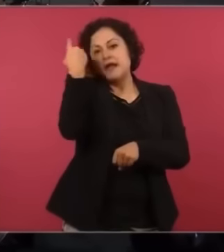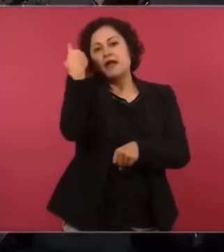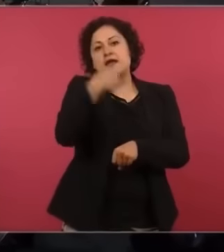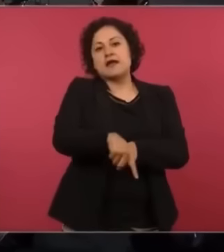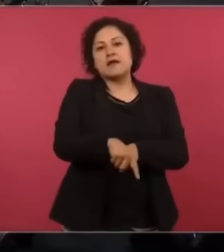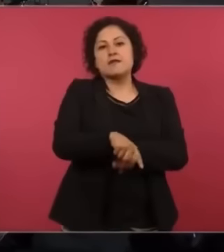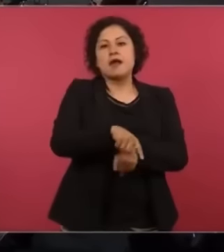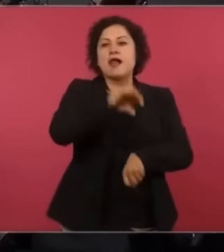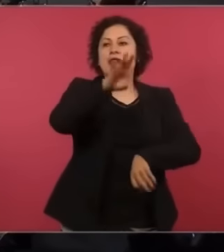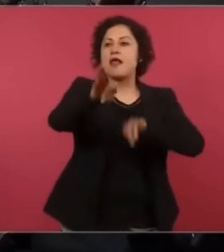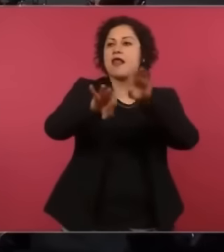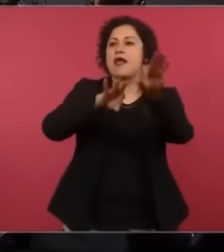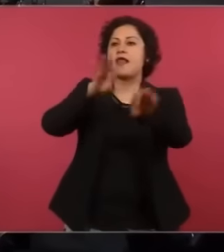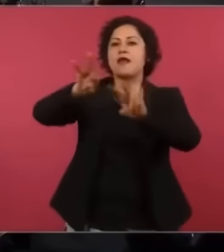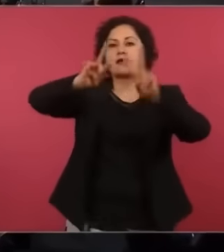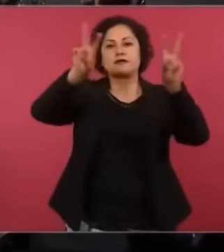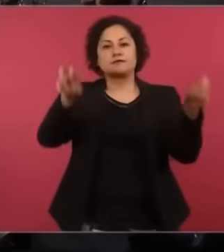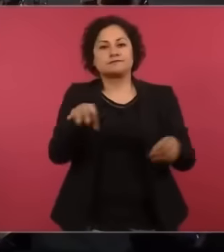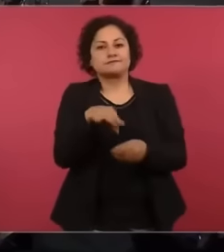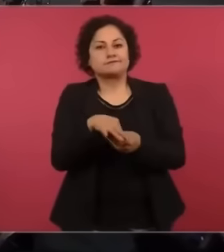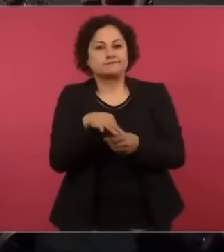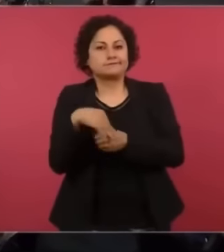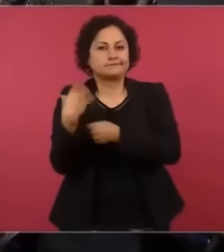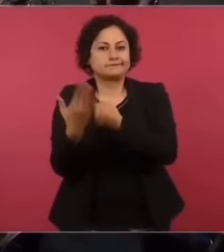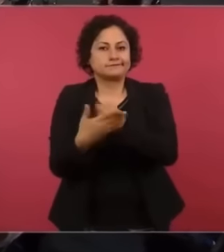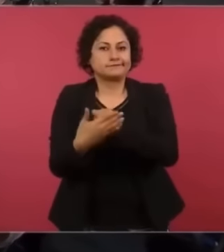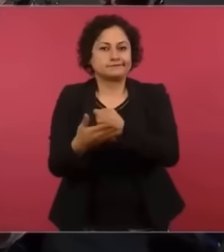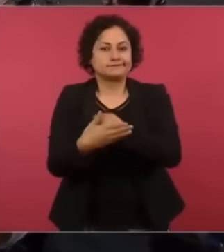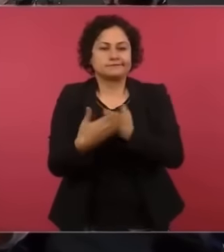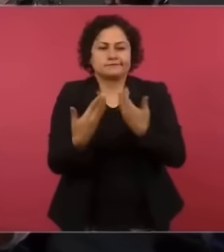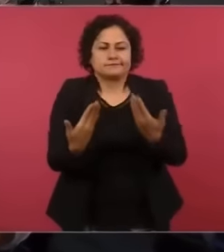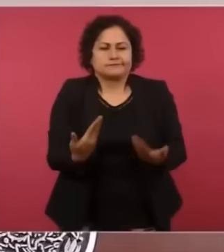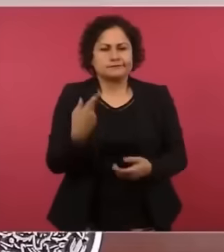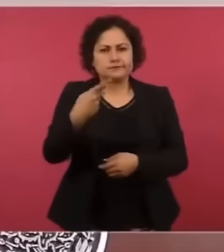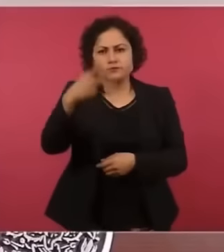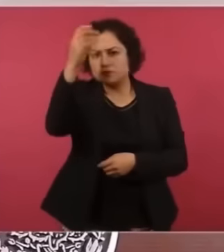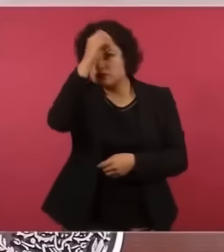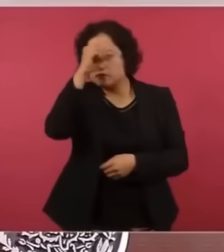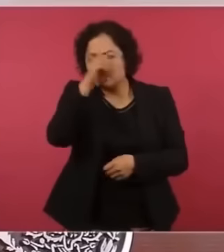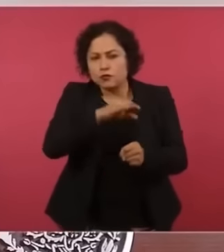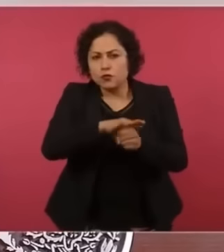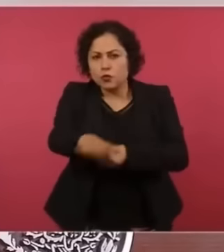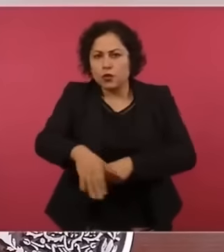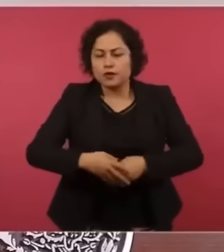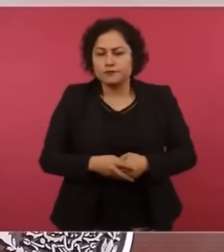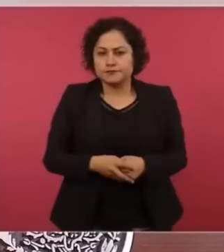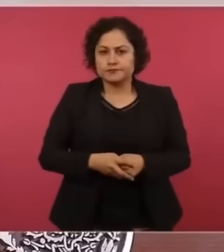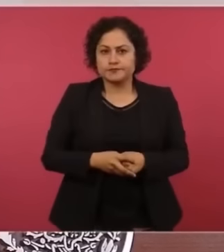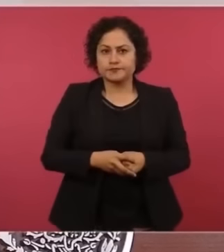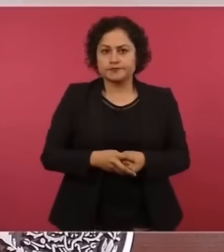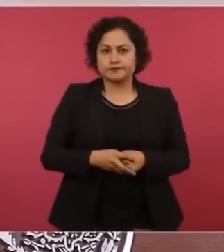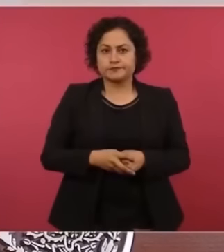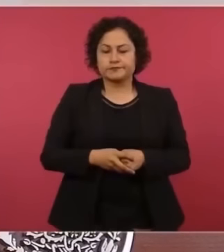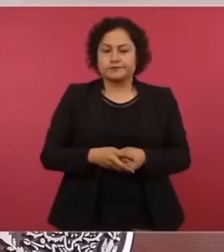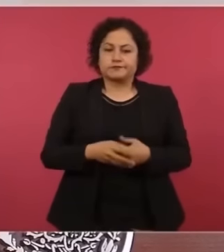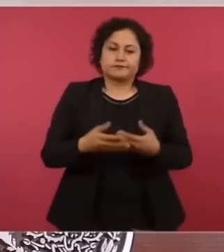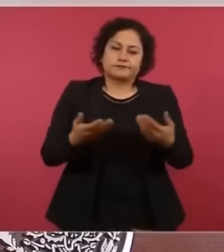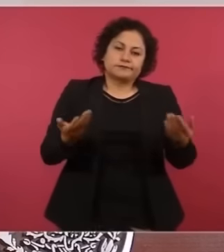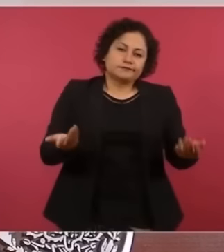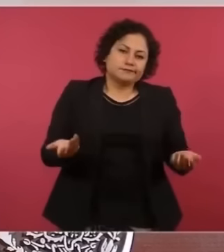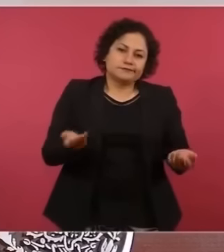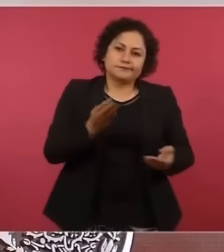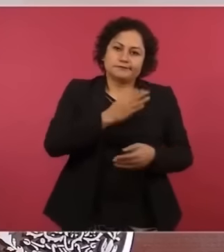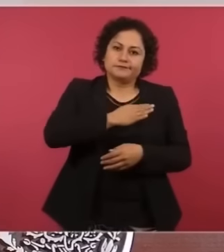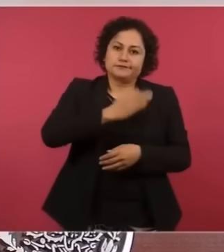Bueno, que ya es de dominio público,